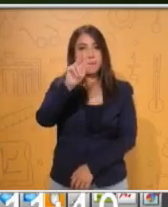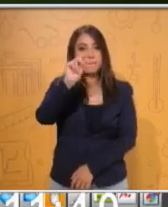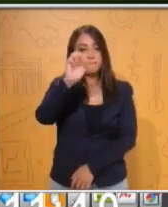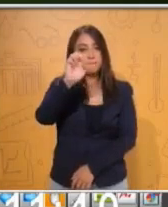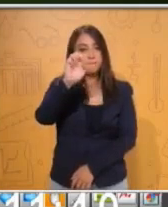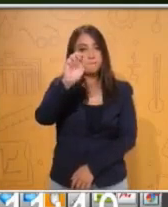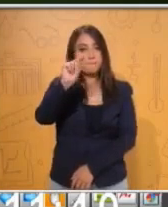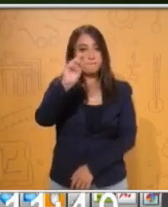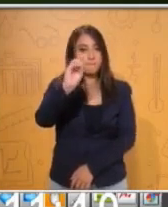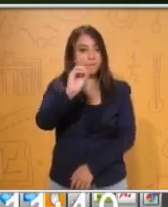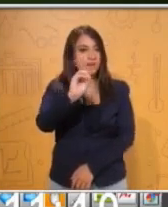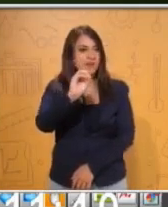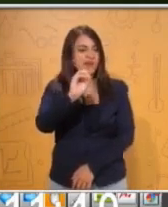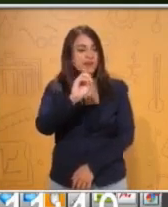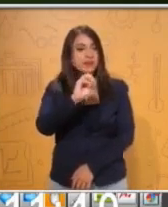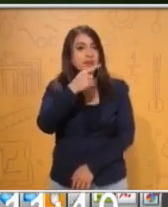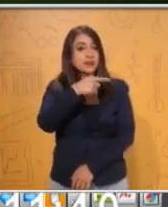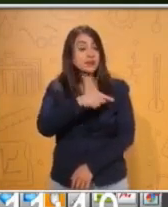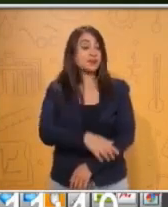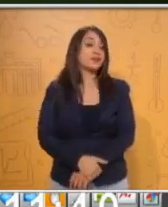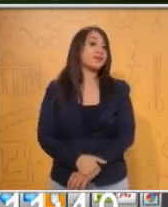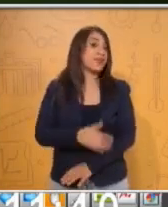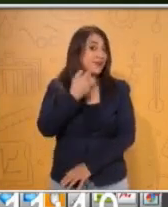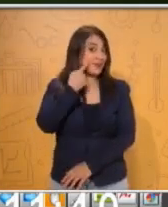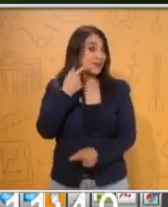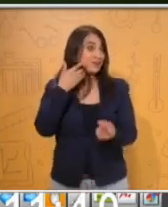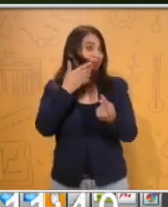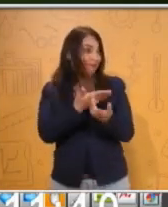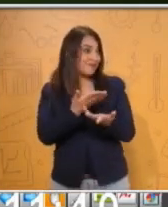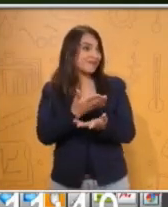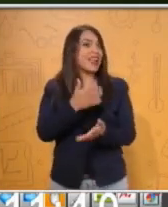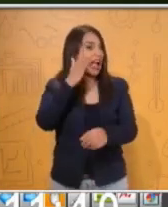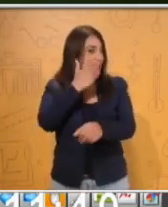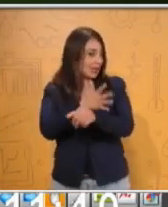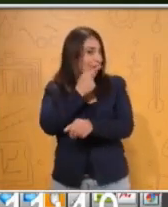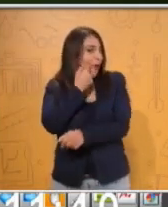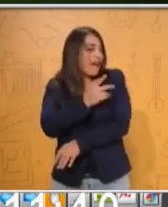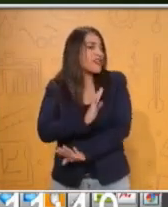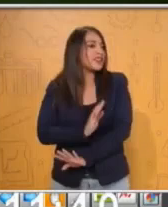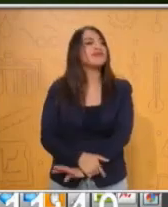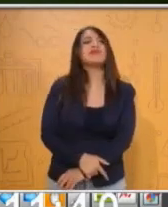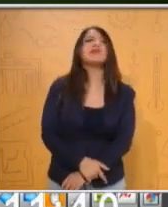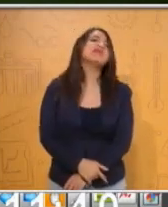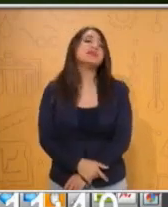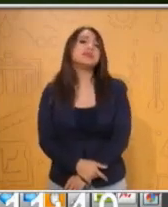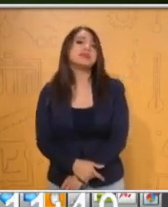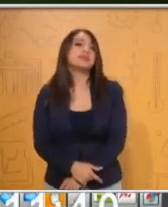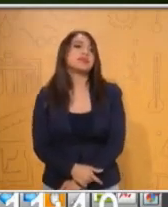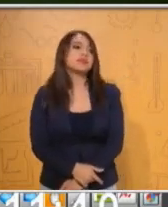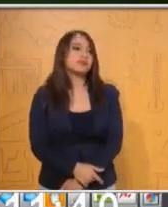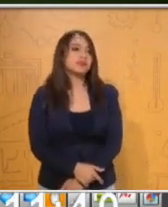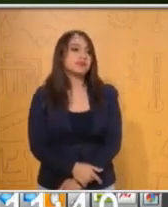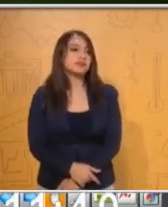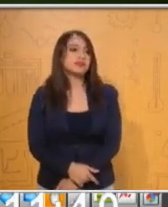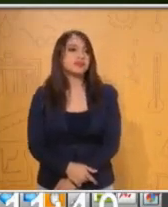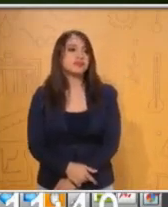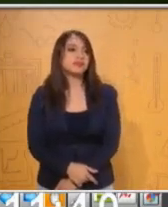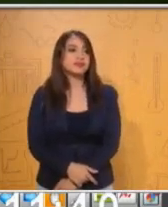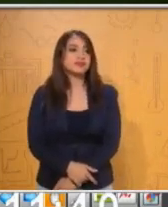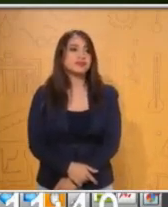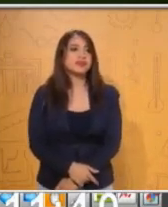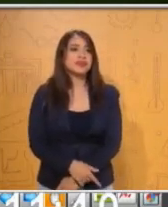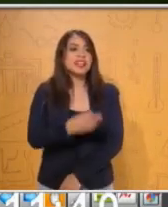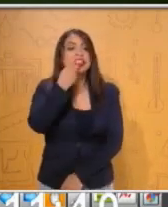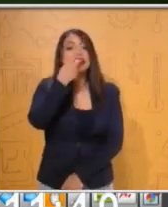participantes que no adivinaron la respuesta? Decir